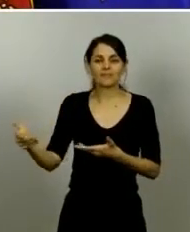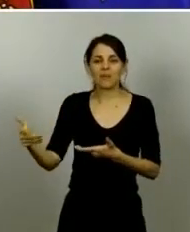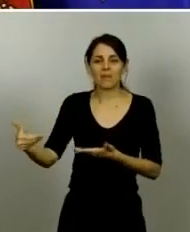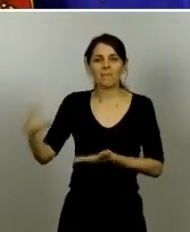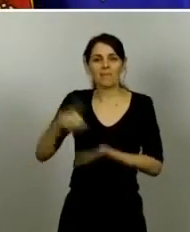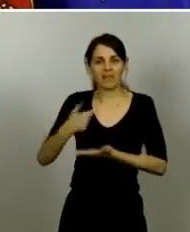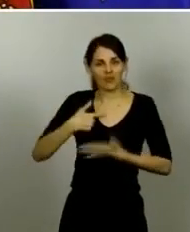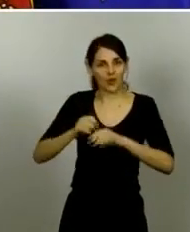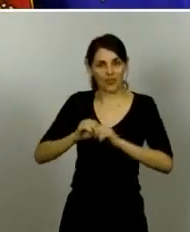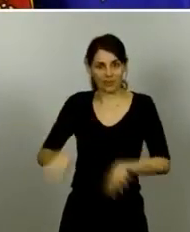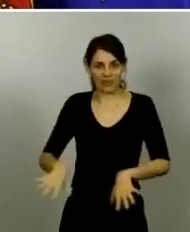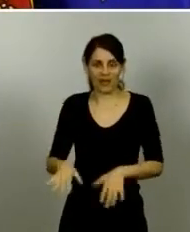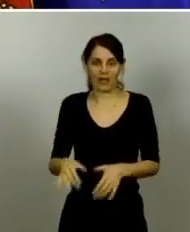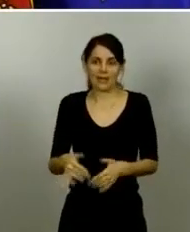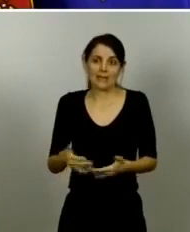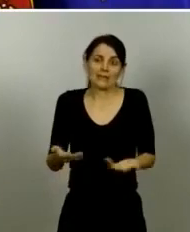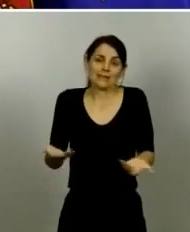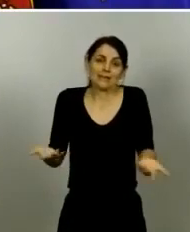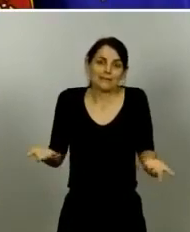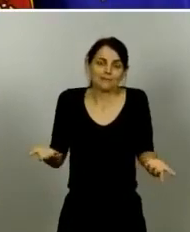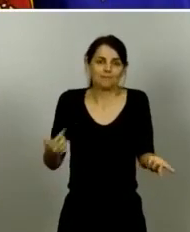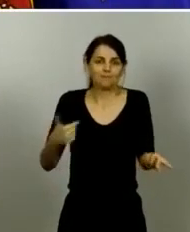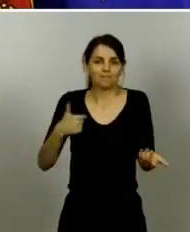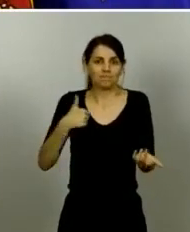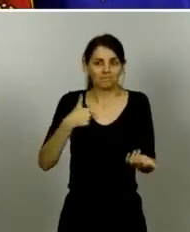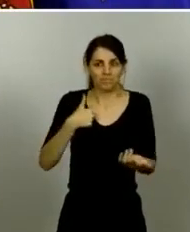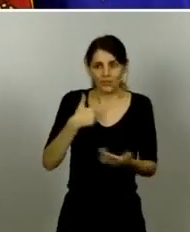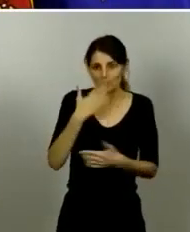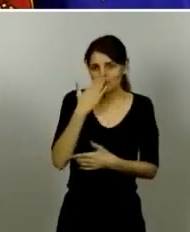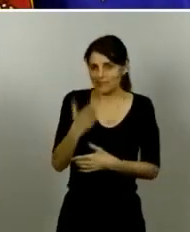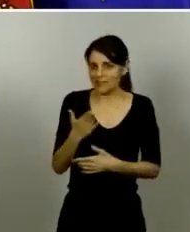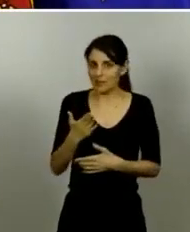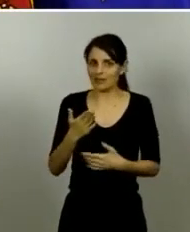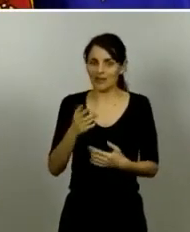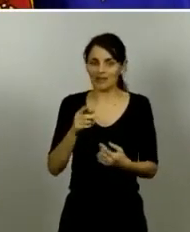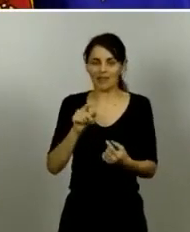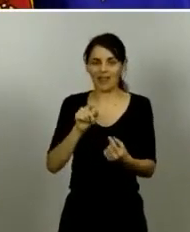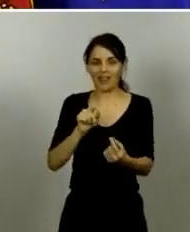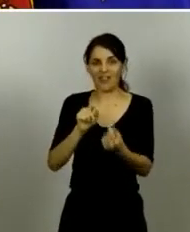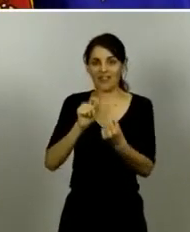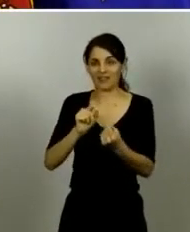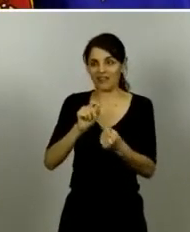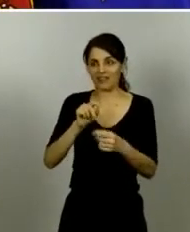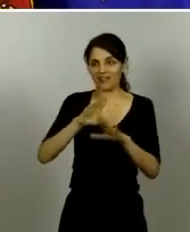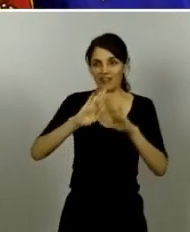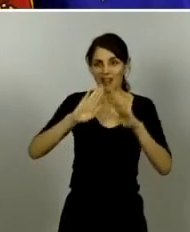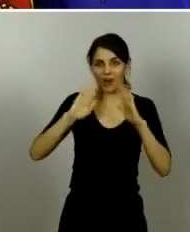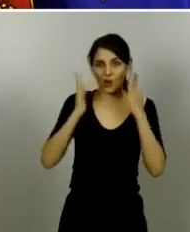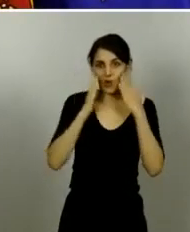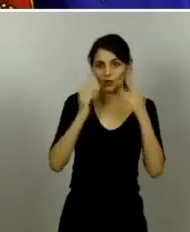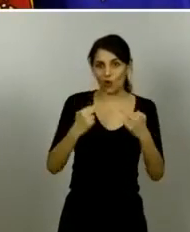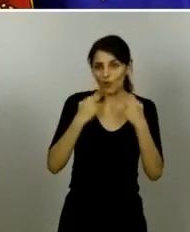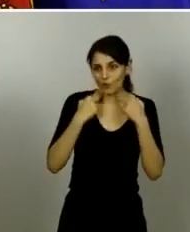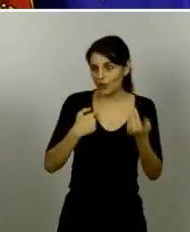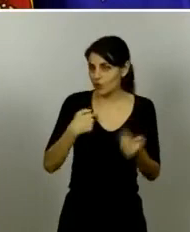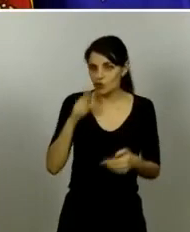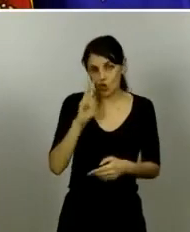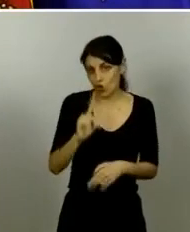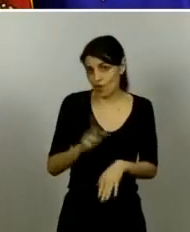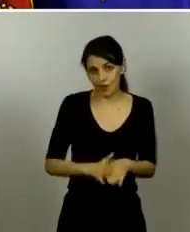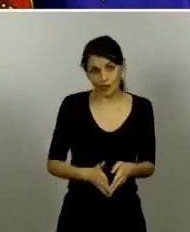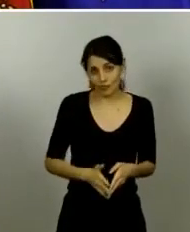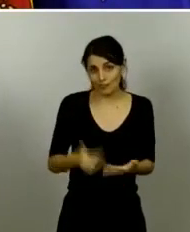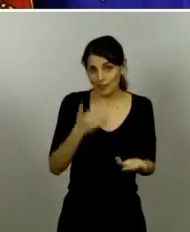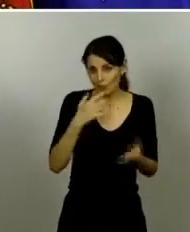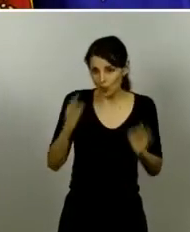veo los debates del Congreso y menos en este periodo no tengo tiempo para ello en todo caso yo lo que no